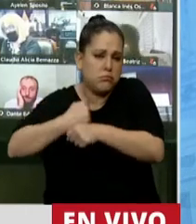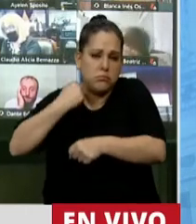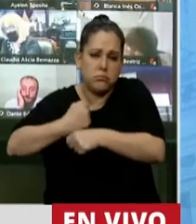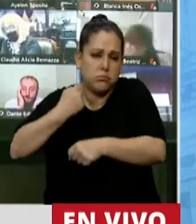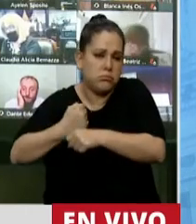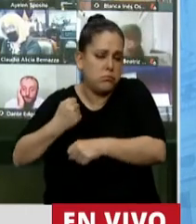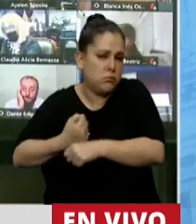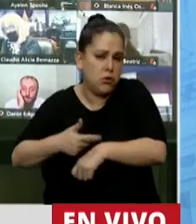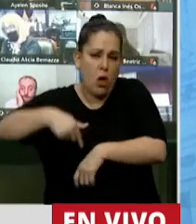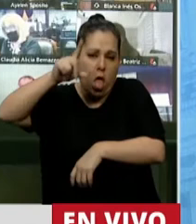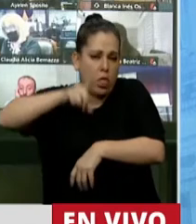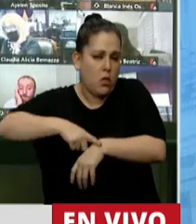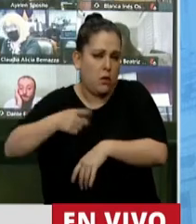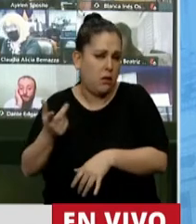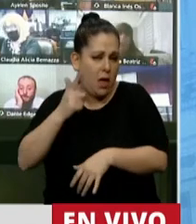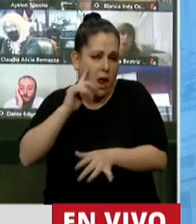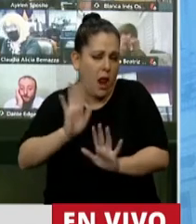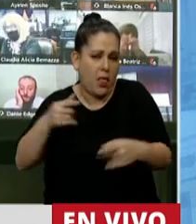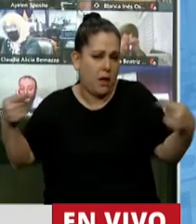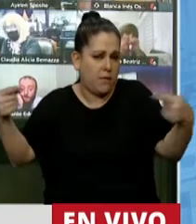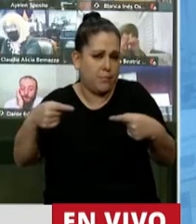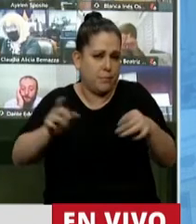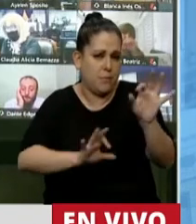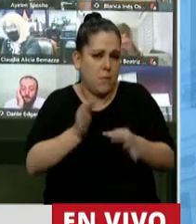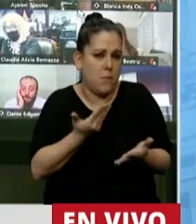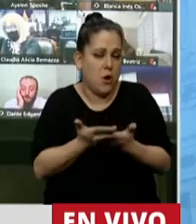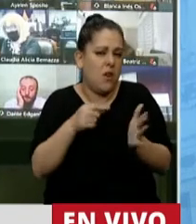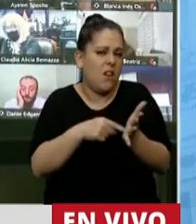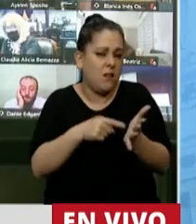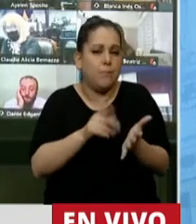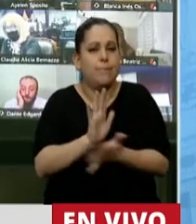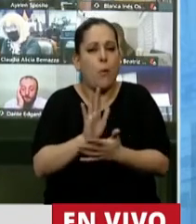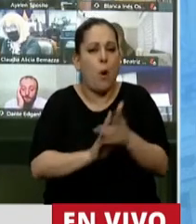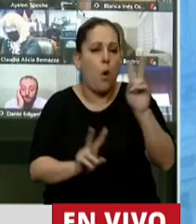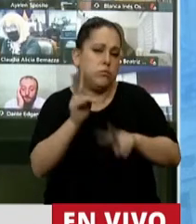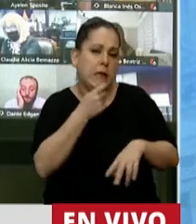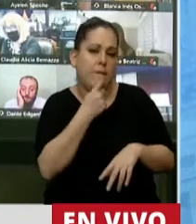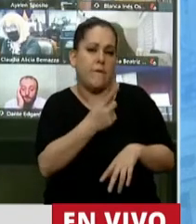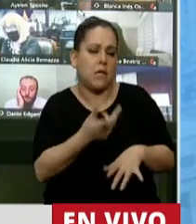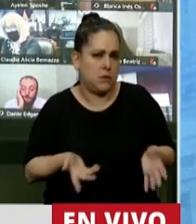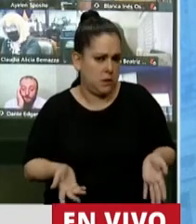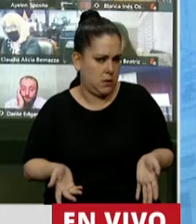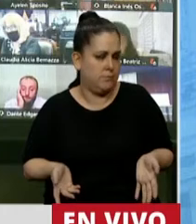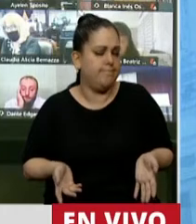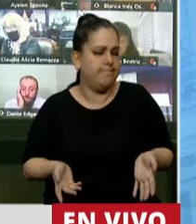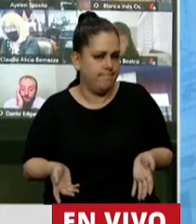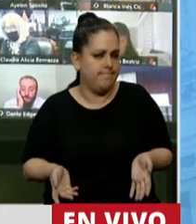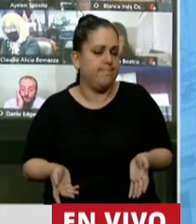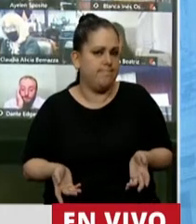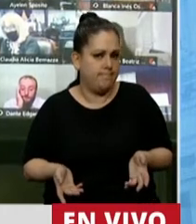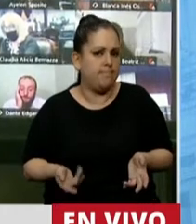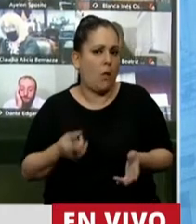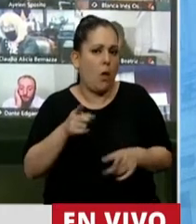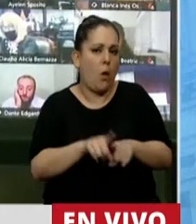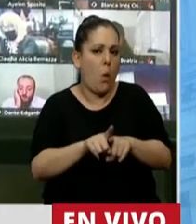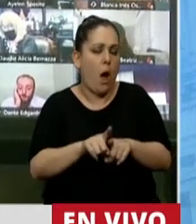sol. Este proyecto es una elaboración facilista con poco ingenio y, como dijeron hoy, con bastante